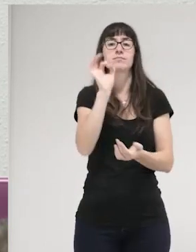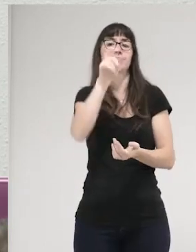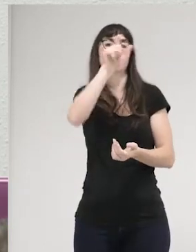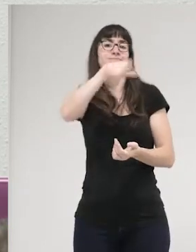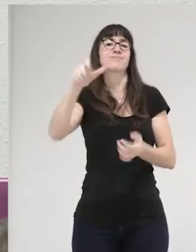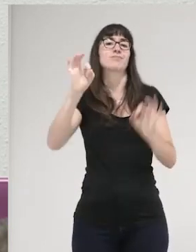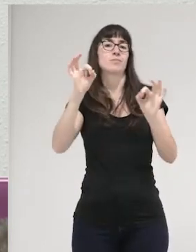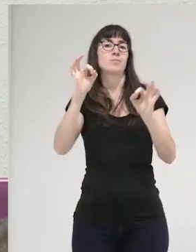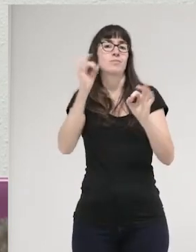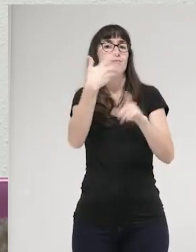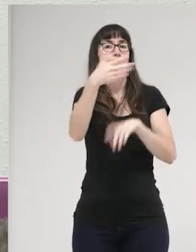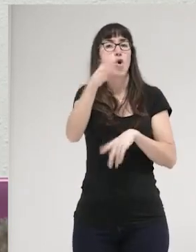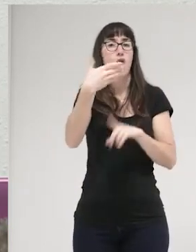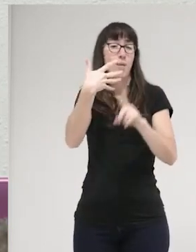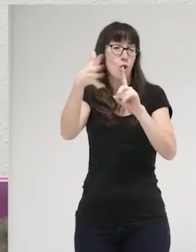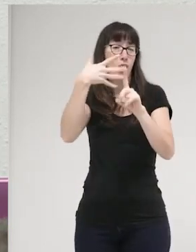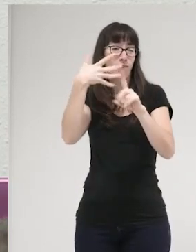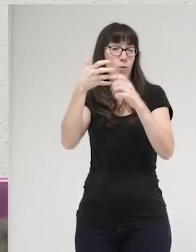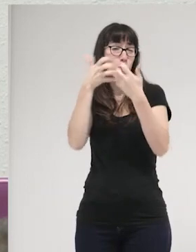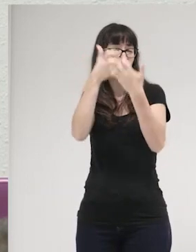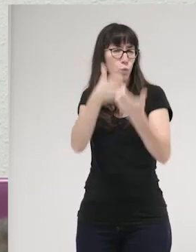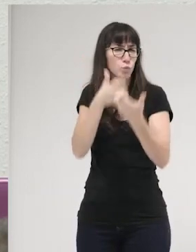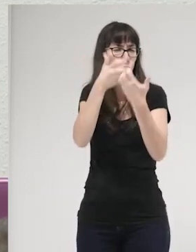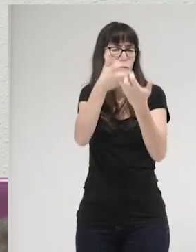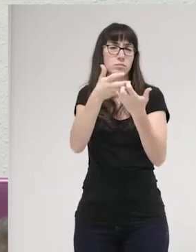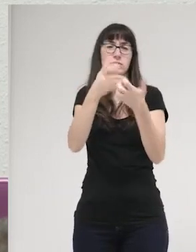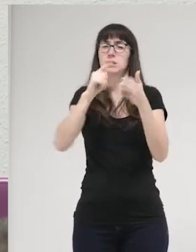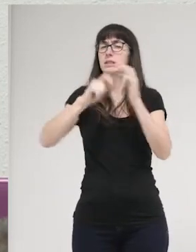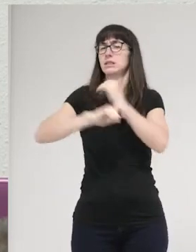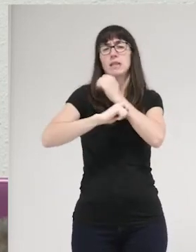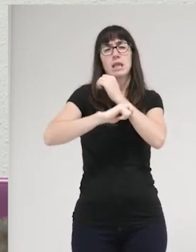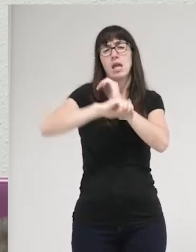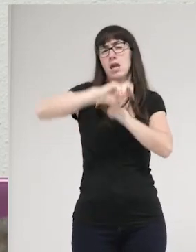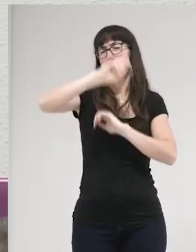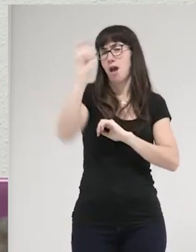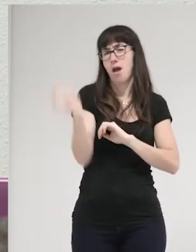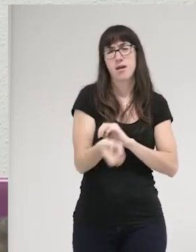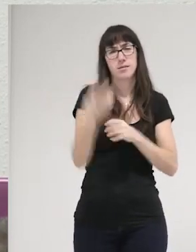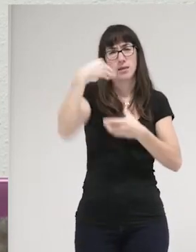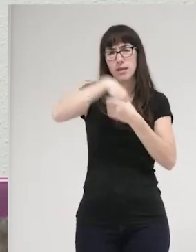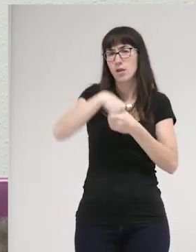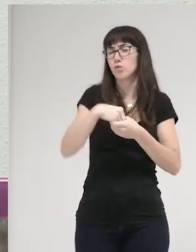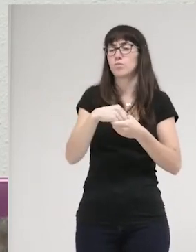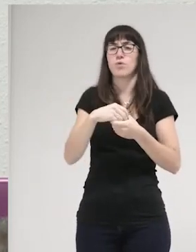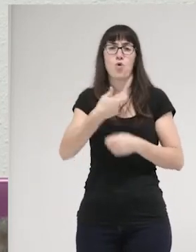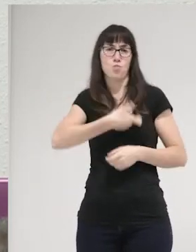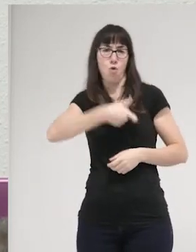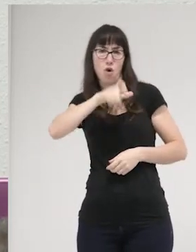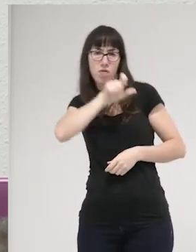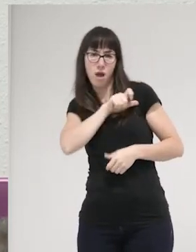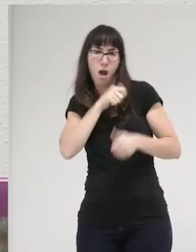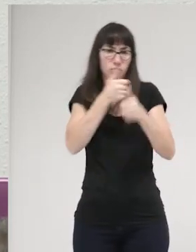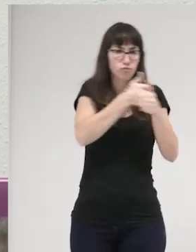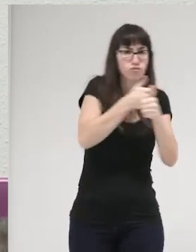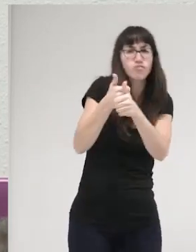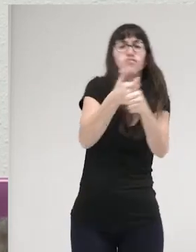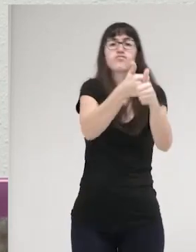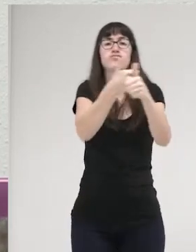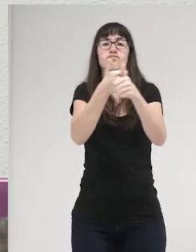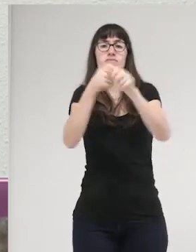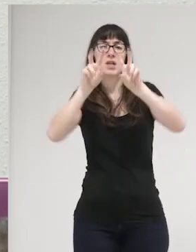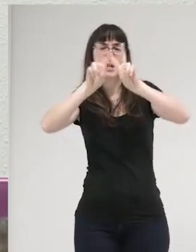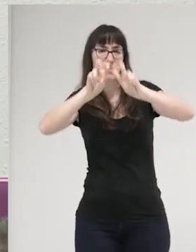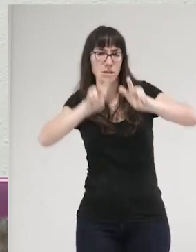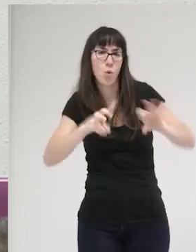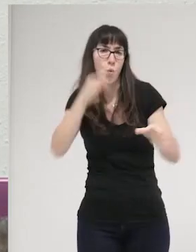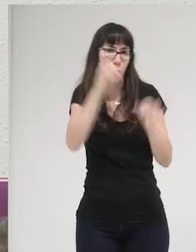contra las violencias, todas las estrategias en la persecución policial, la investigación judicial y las